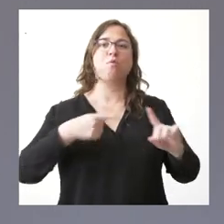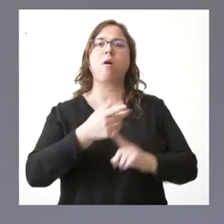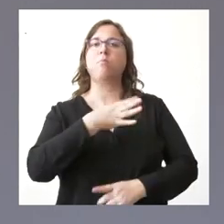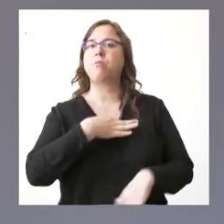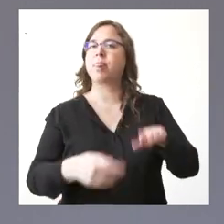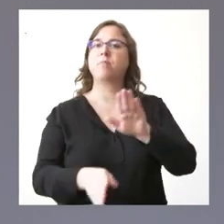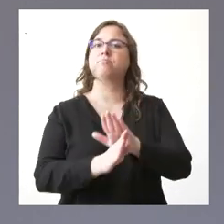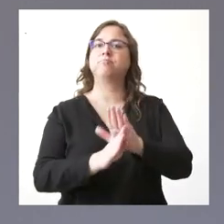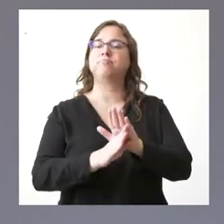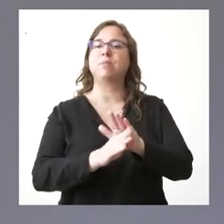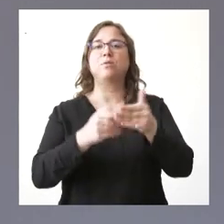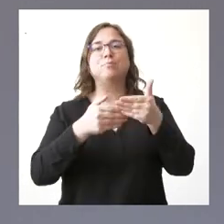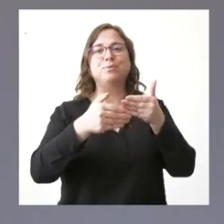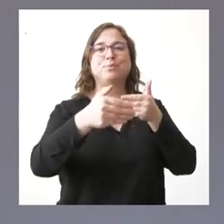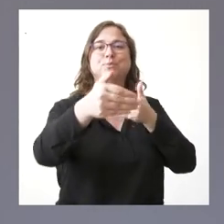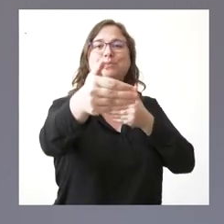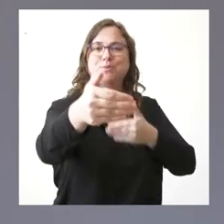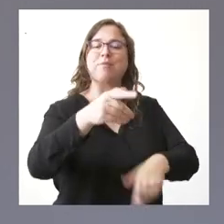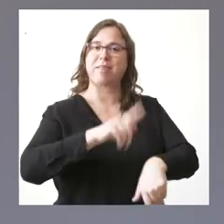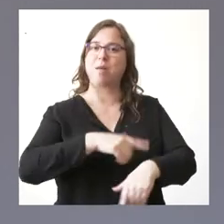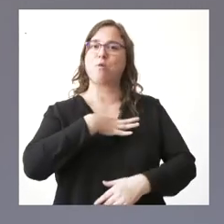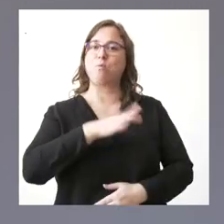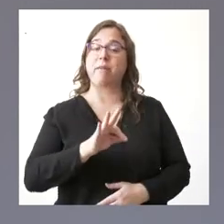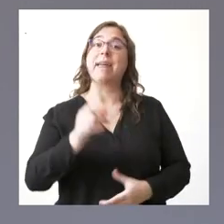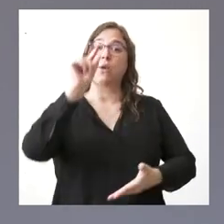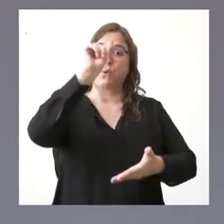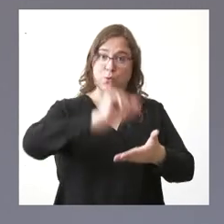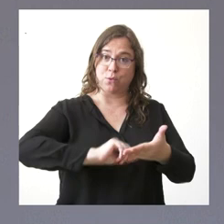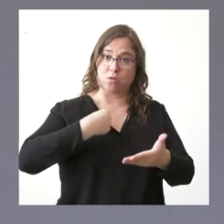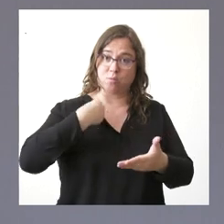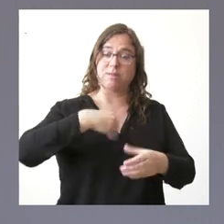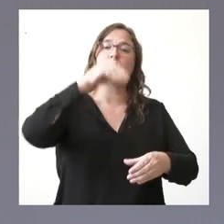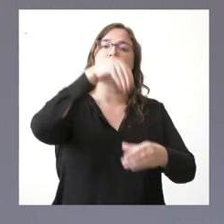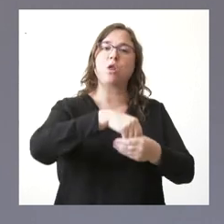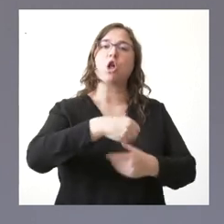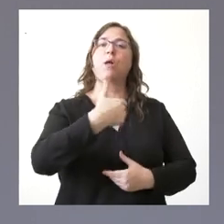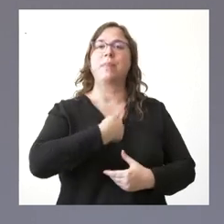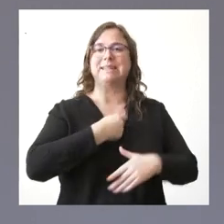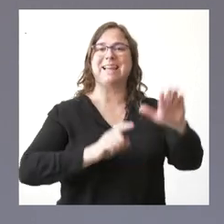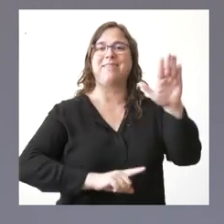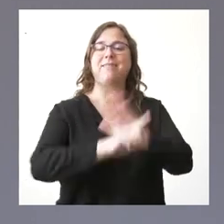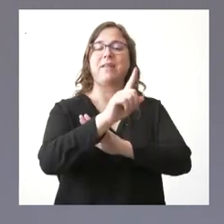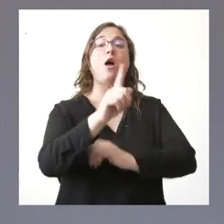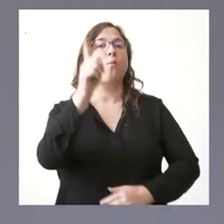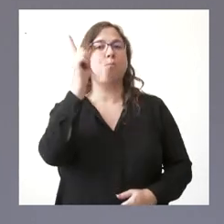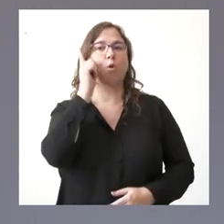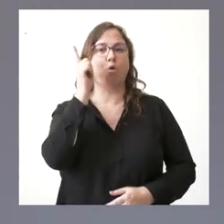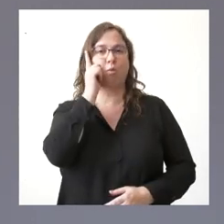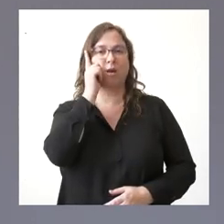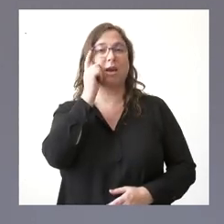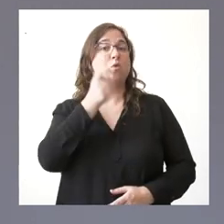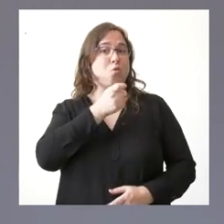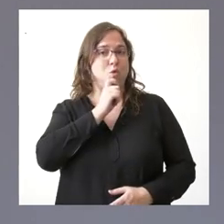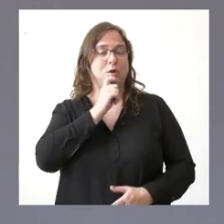ser más prolongada. Dentro del contrato se incluye también la teleasistencia avanzada móvil, es decir, a través de